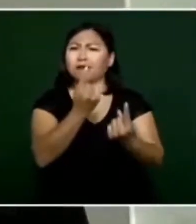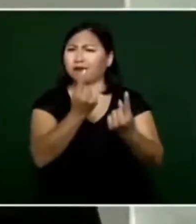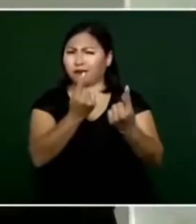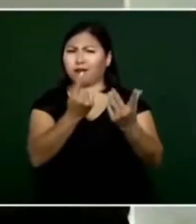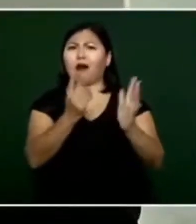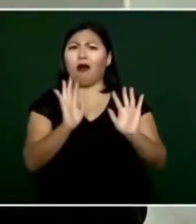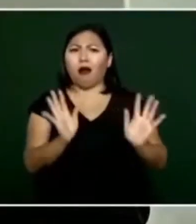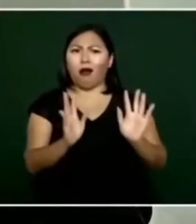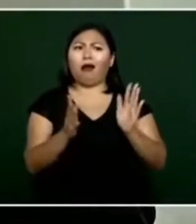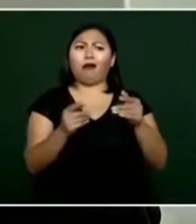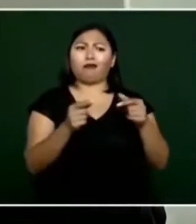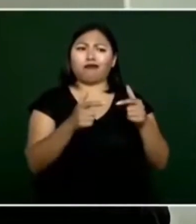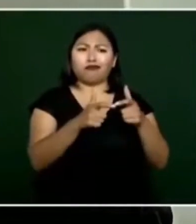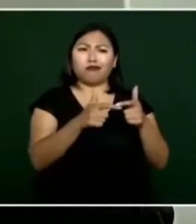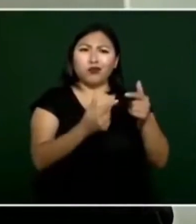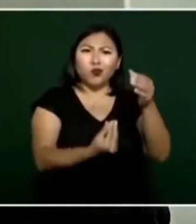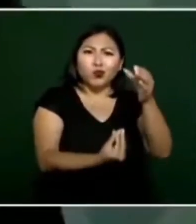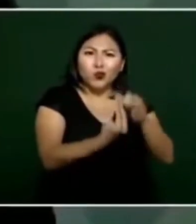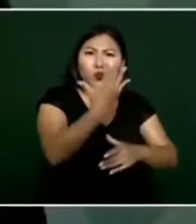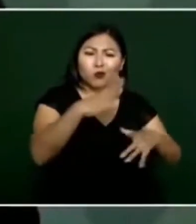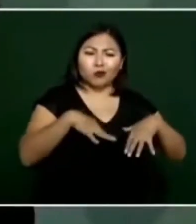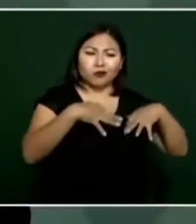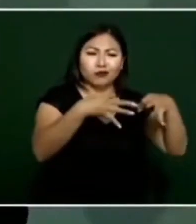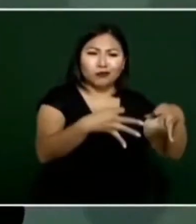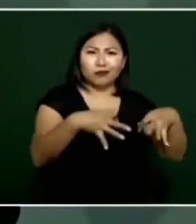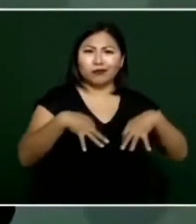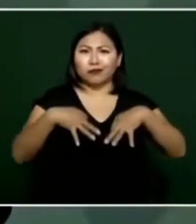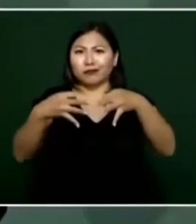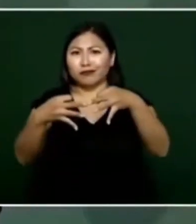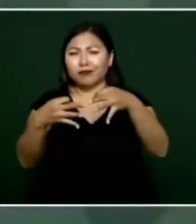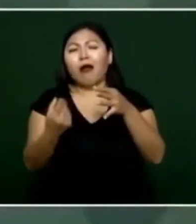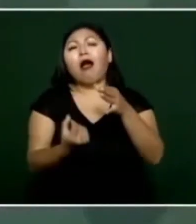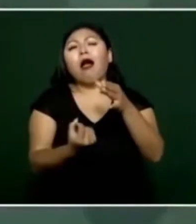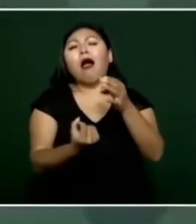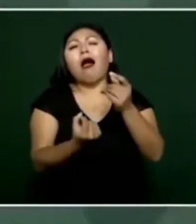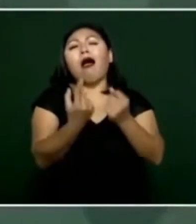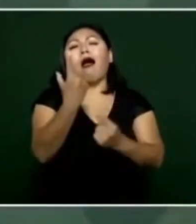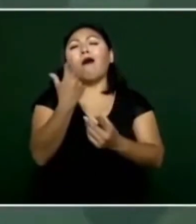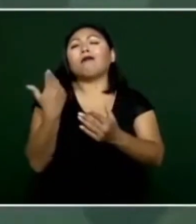mucho personal este